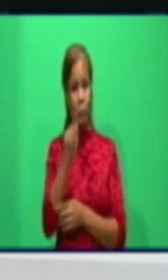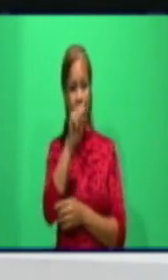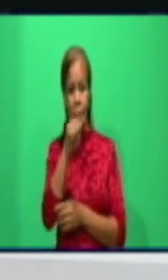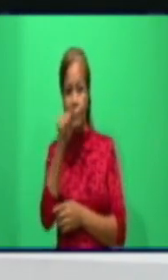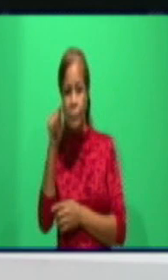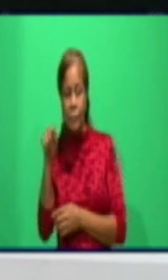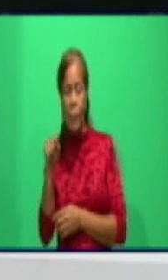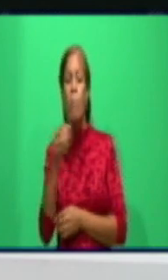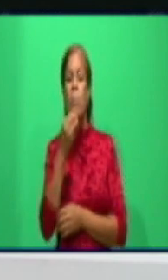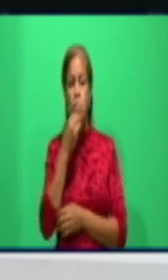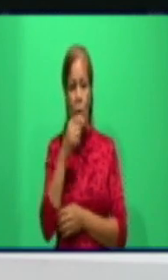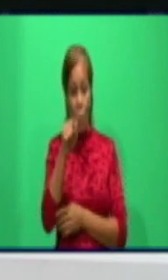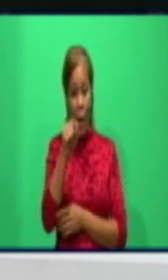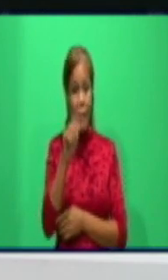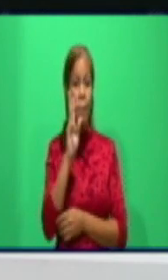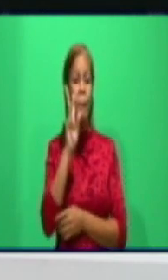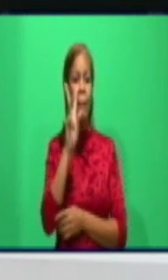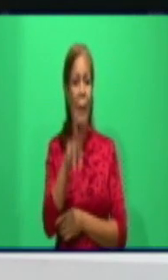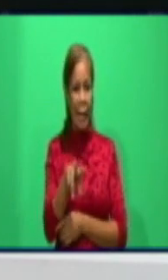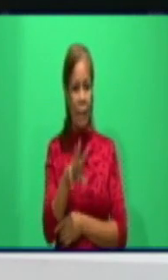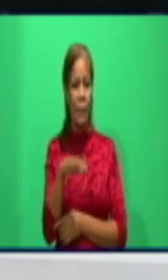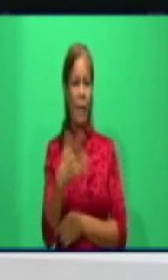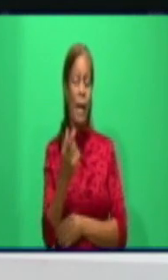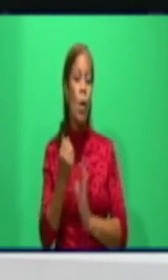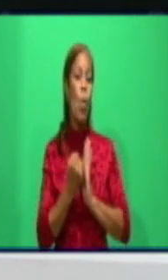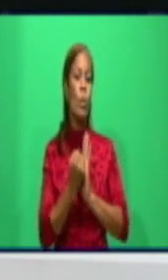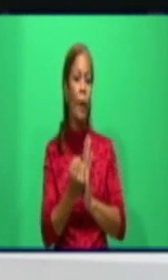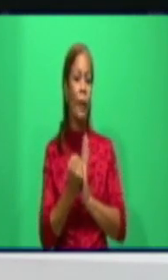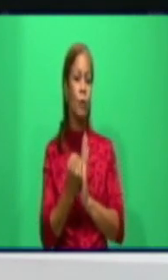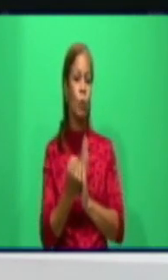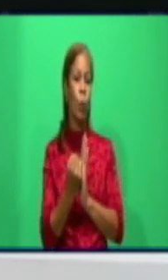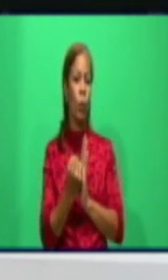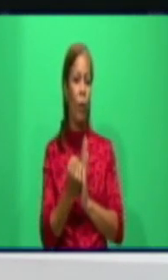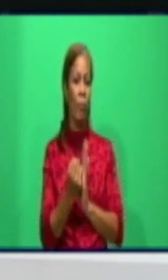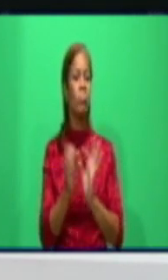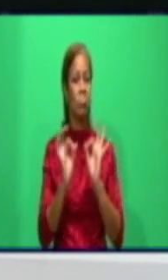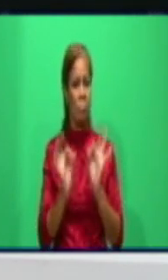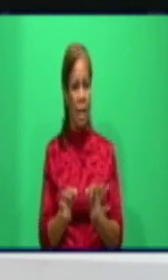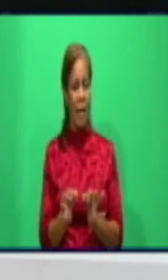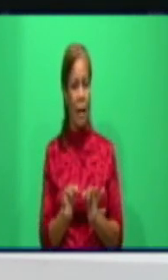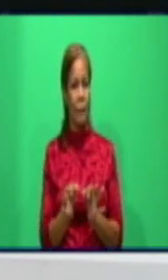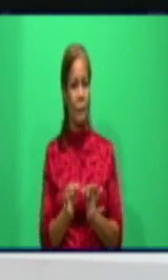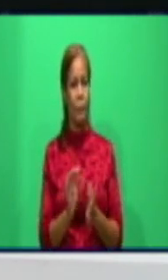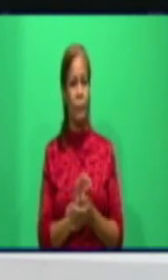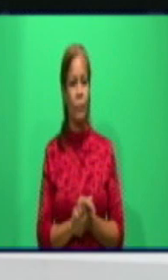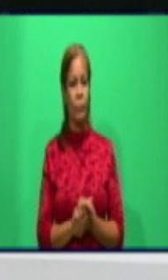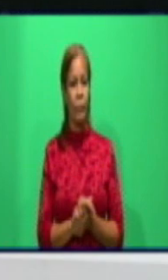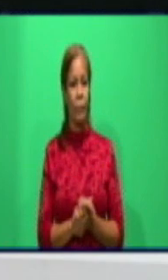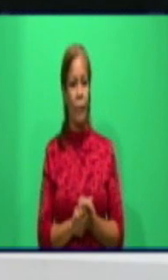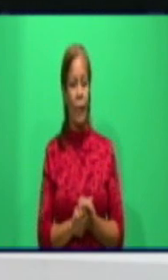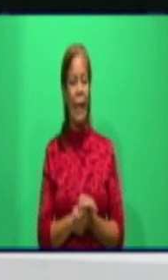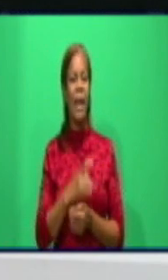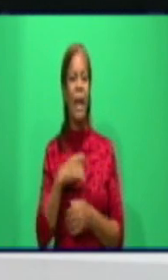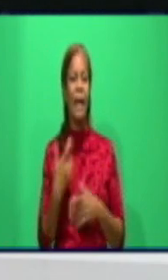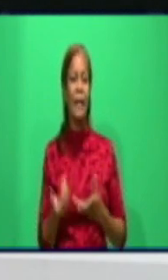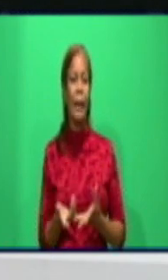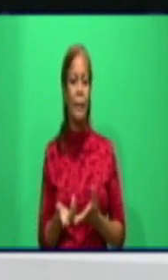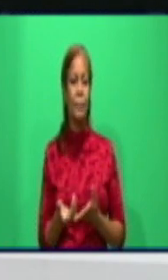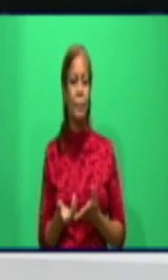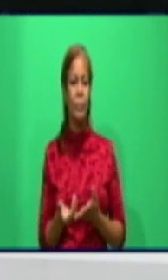podemos encontrar, bueno, un aporte muy modesto. El aporte muy modesto es la concreción